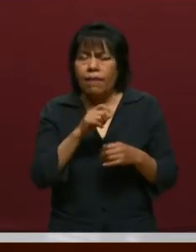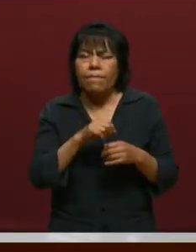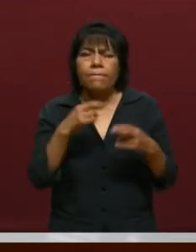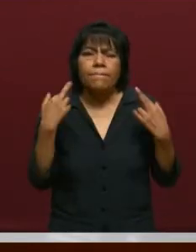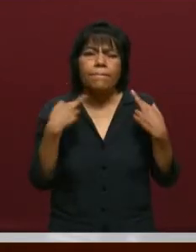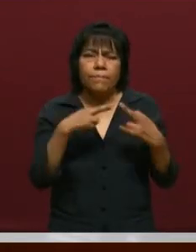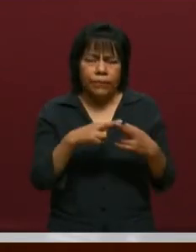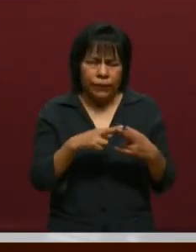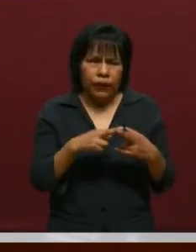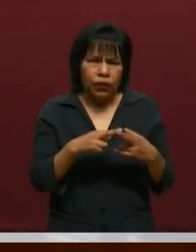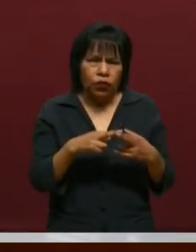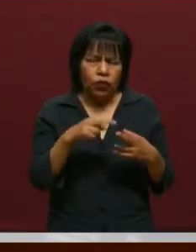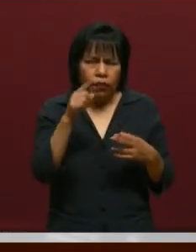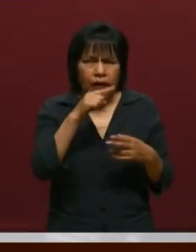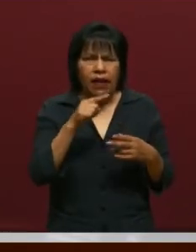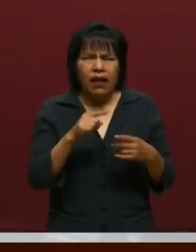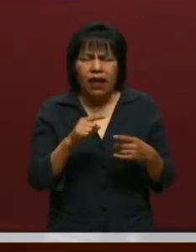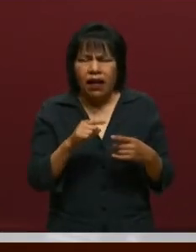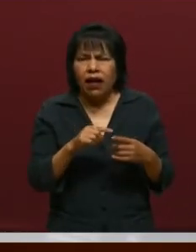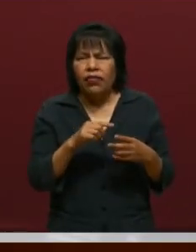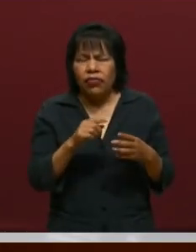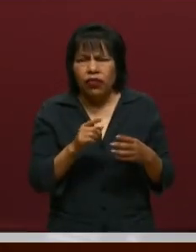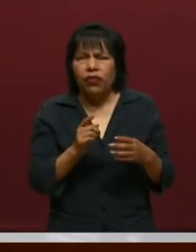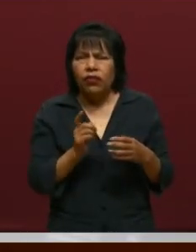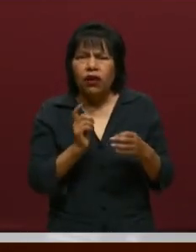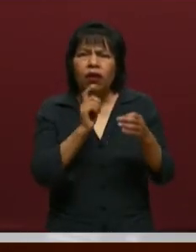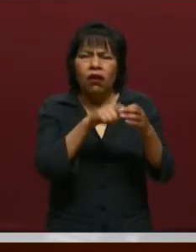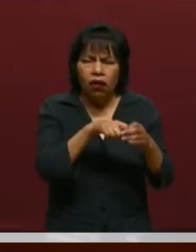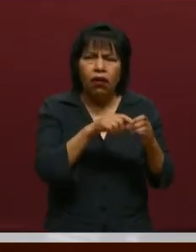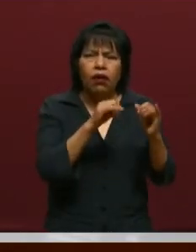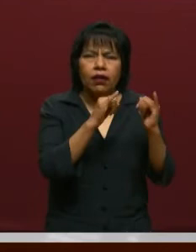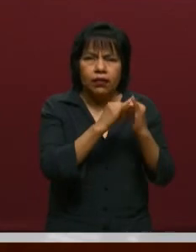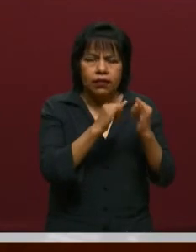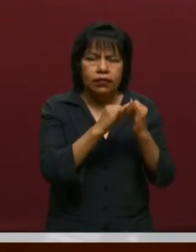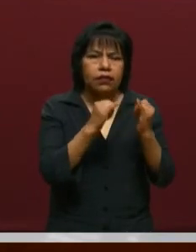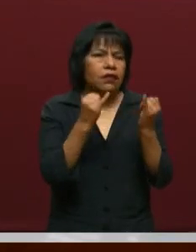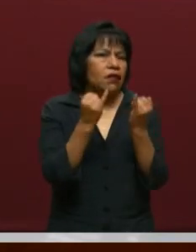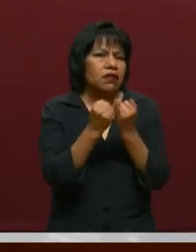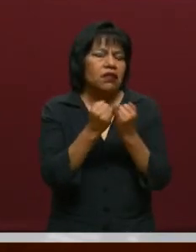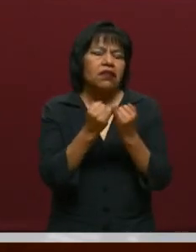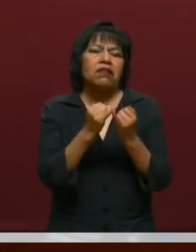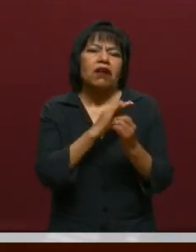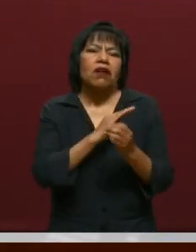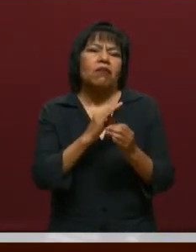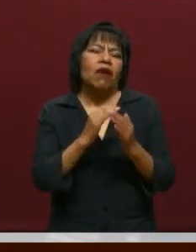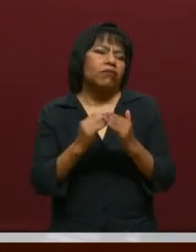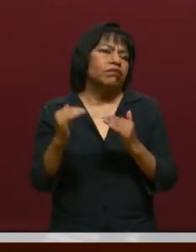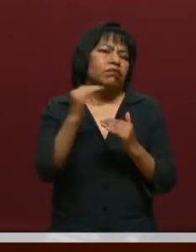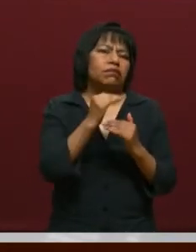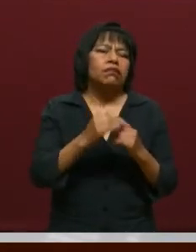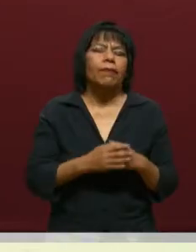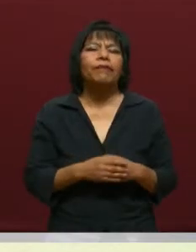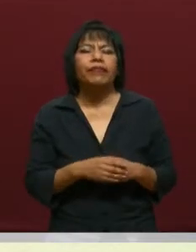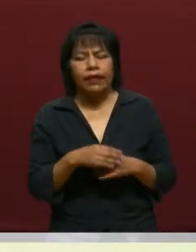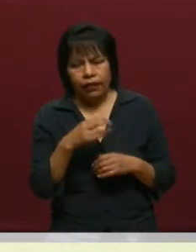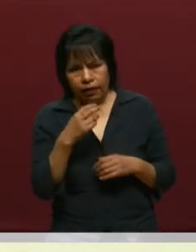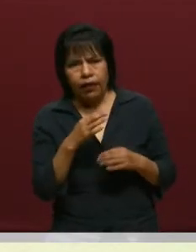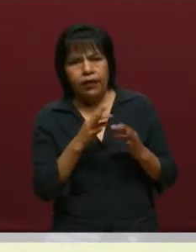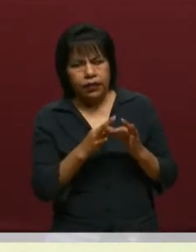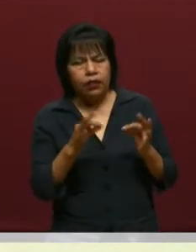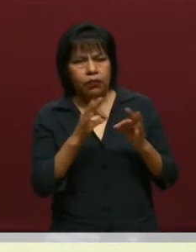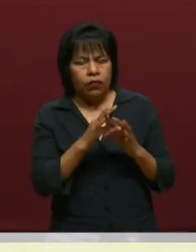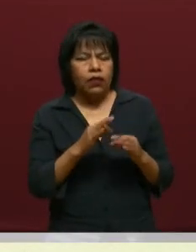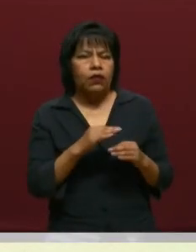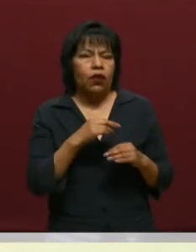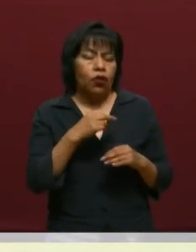académicos, para quienes están dentro de nuestras instituciones de educación superior. Sí, es importante porque nosotros